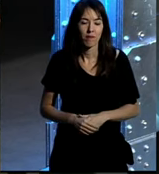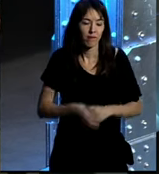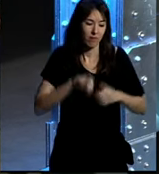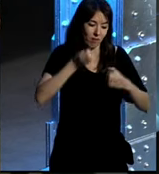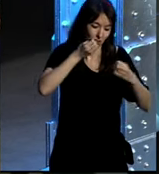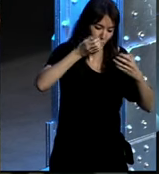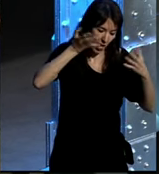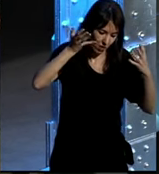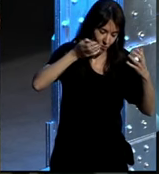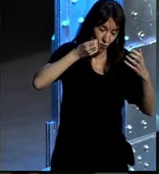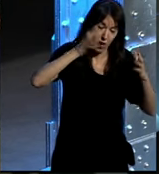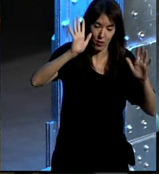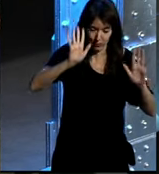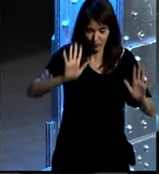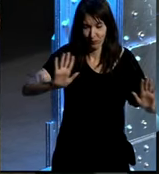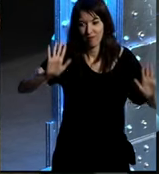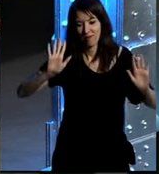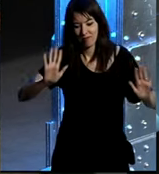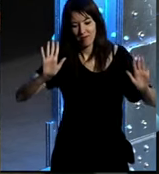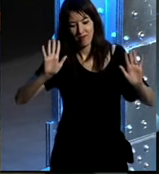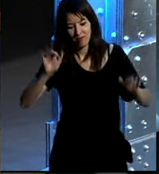bueno bueno bueno